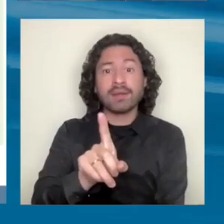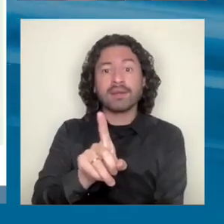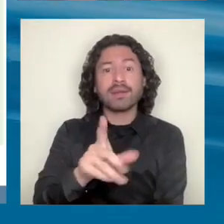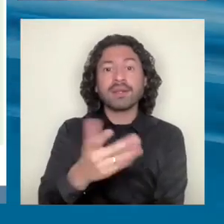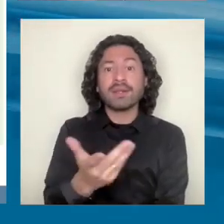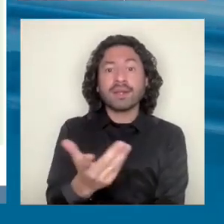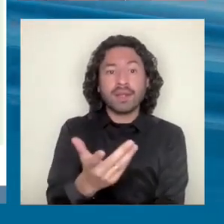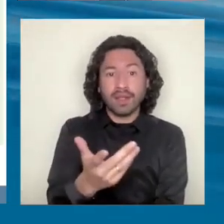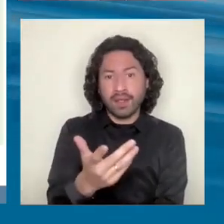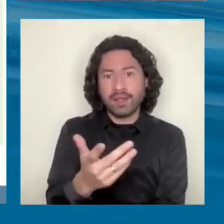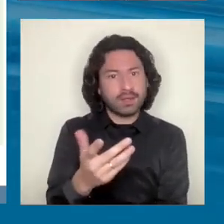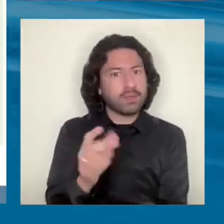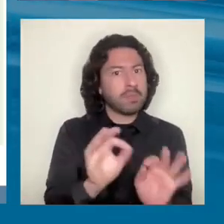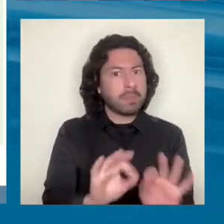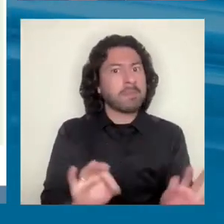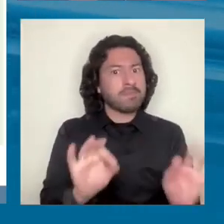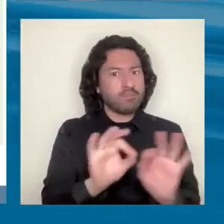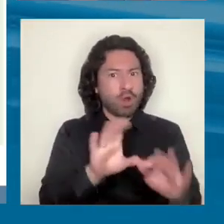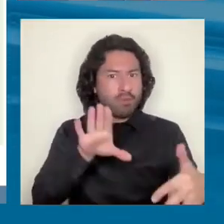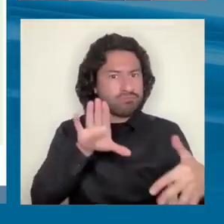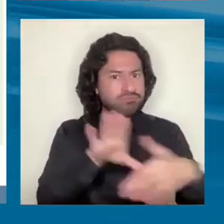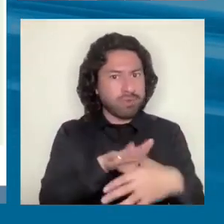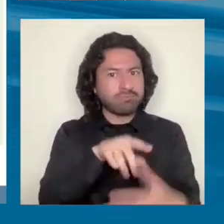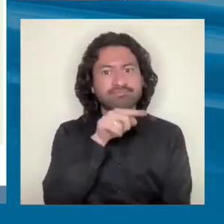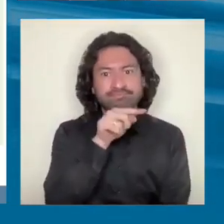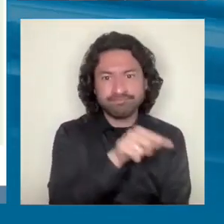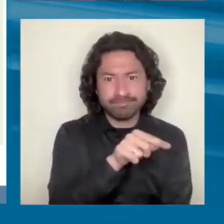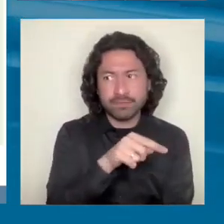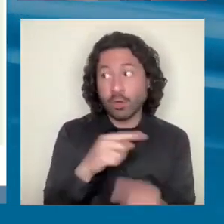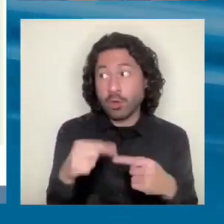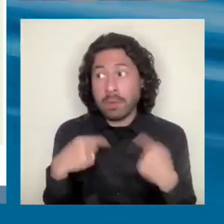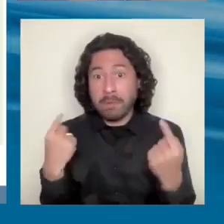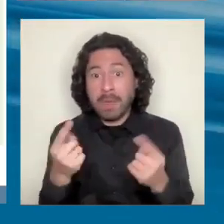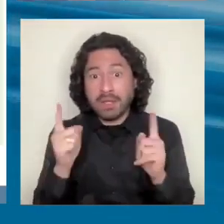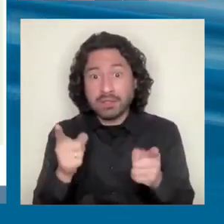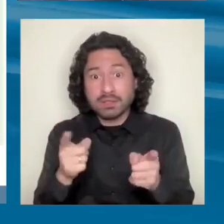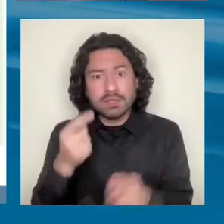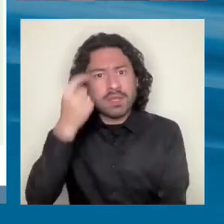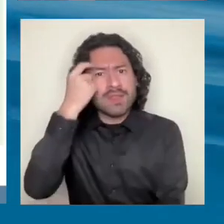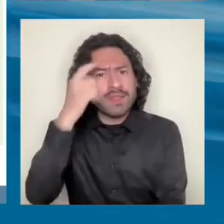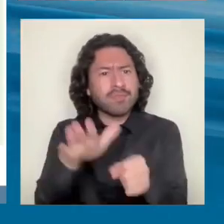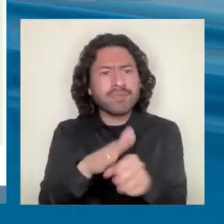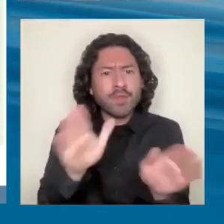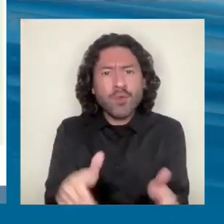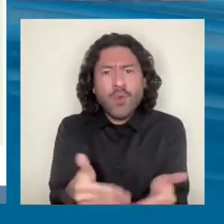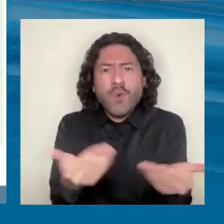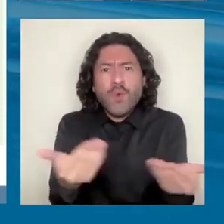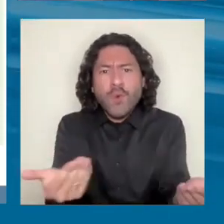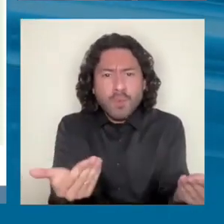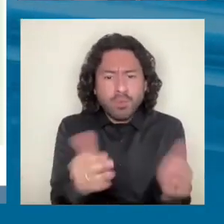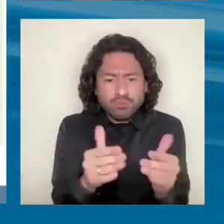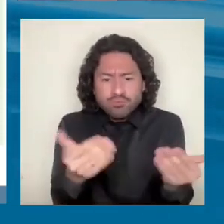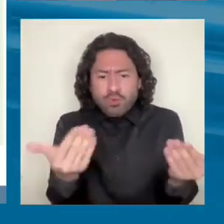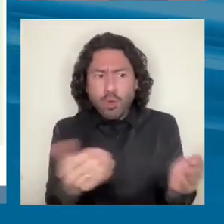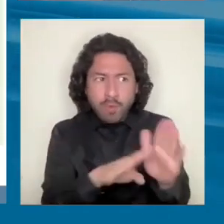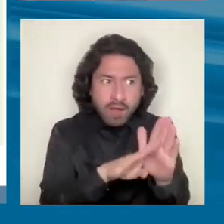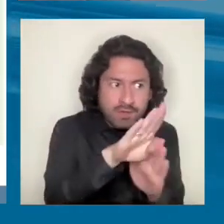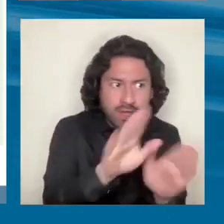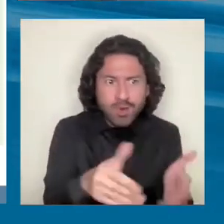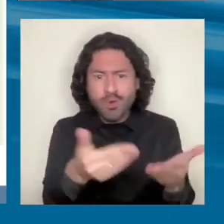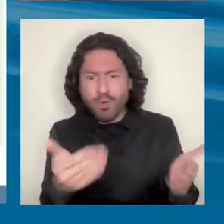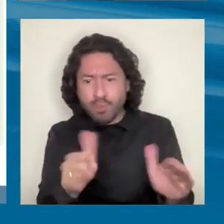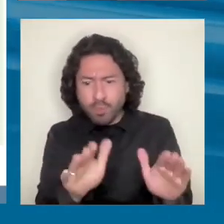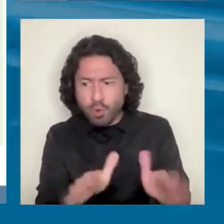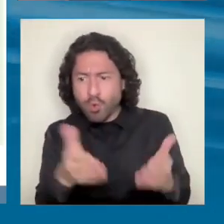estas realidades y entonces tenemos que pensar sistemáticamente en estos cómos, en cómo avanzar y para esto se requiere, esto es un